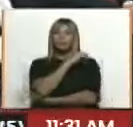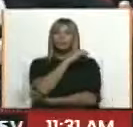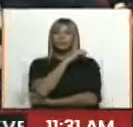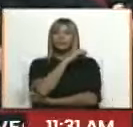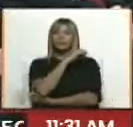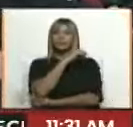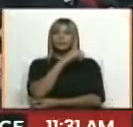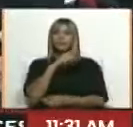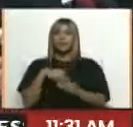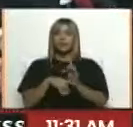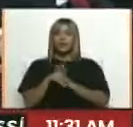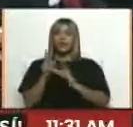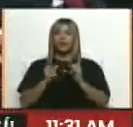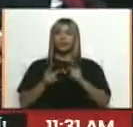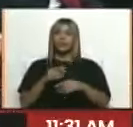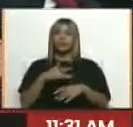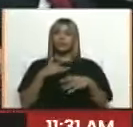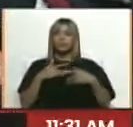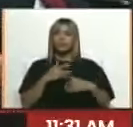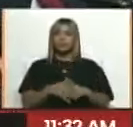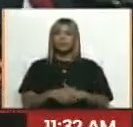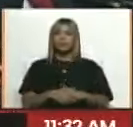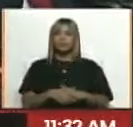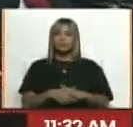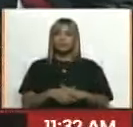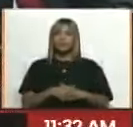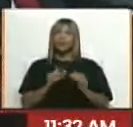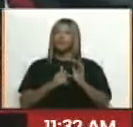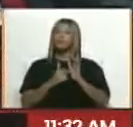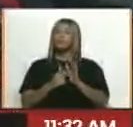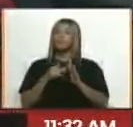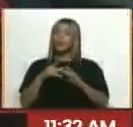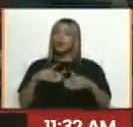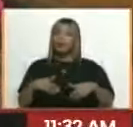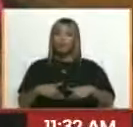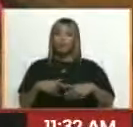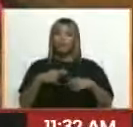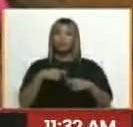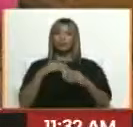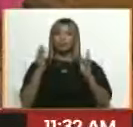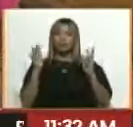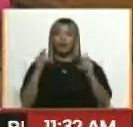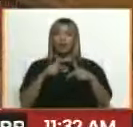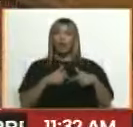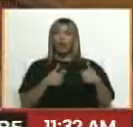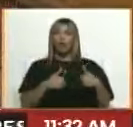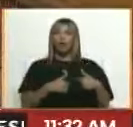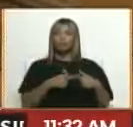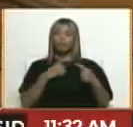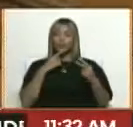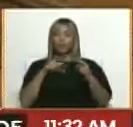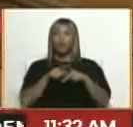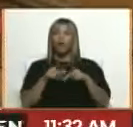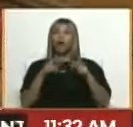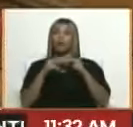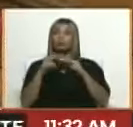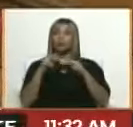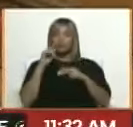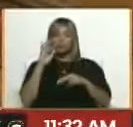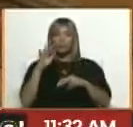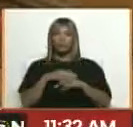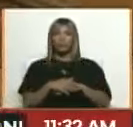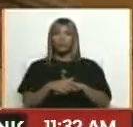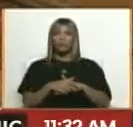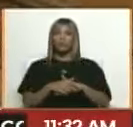alguna actividad, que están poniendo su esfuerzo, sus manos y su corazón para la construcción del futuro. Con